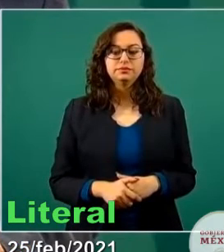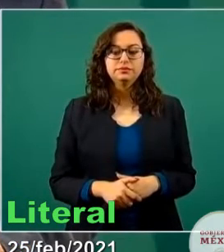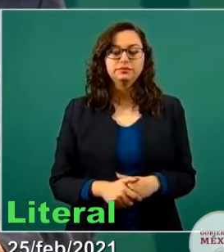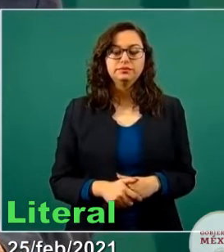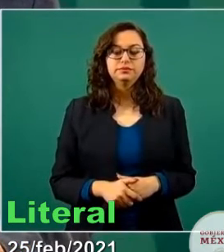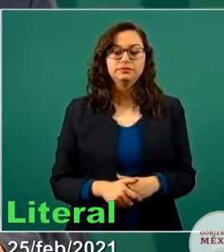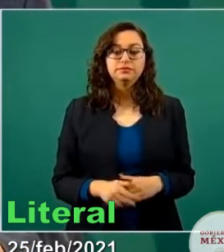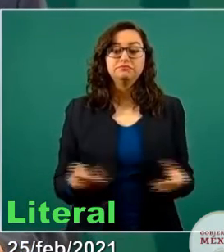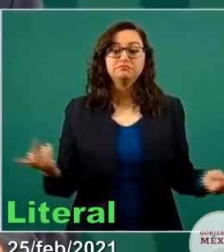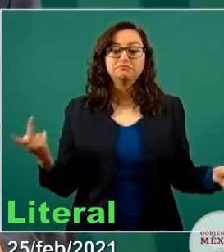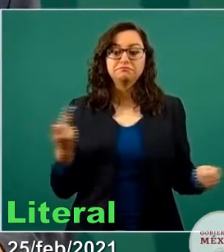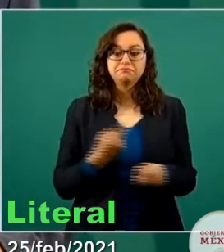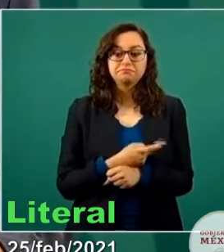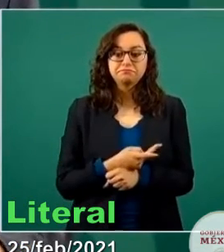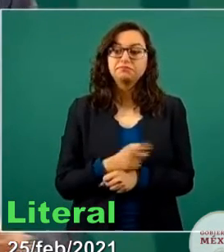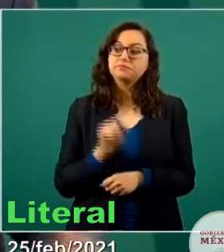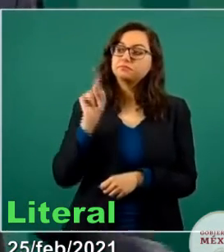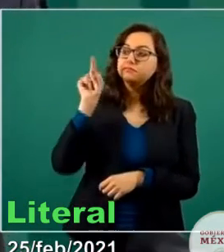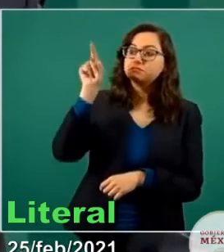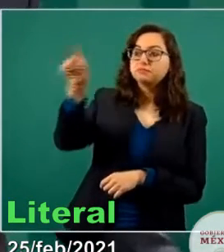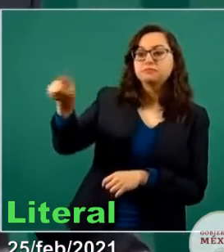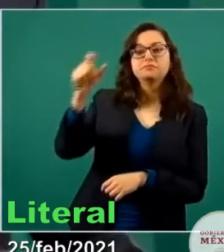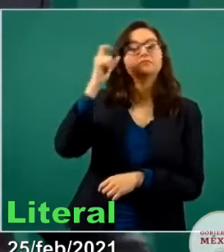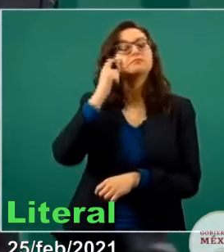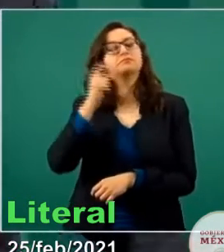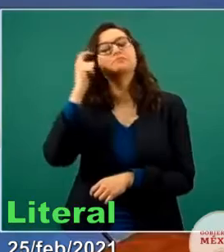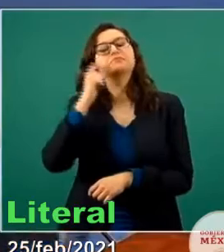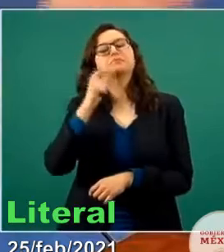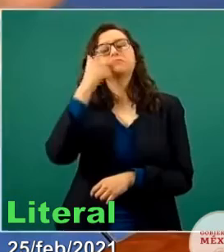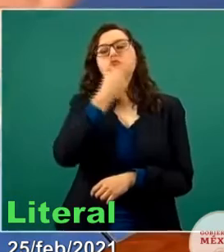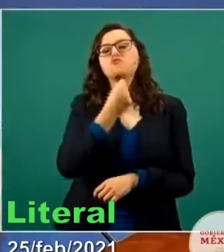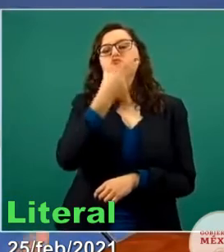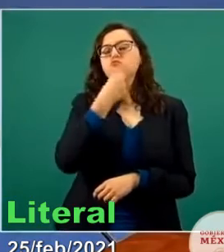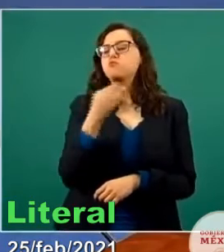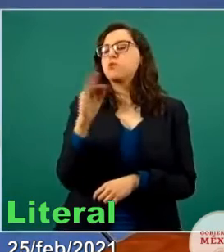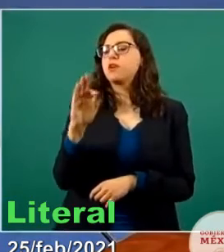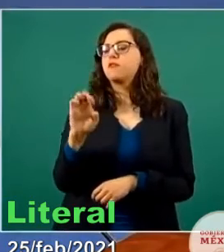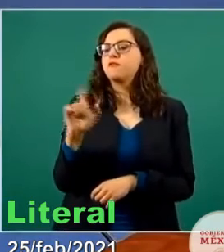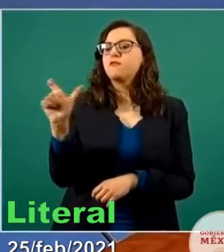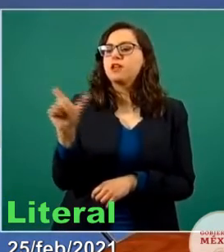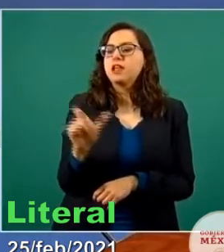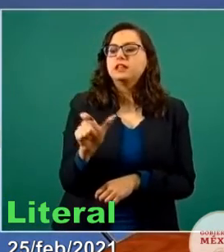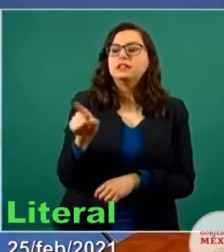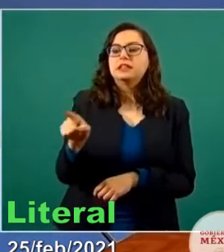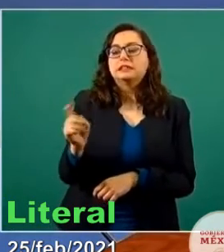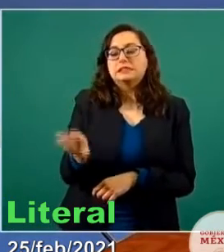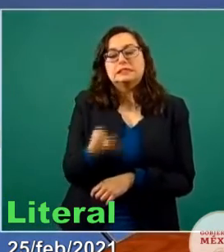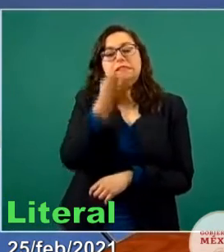como es candidato,